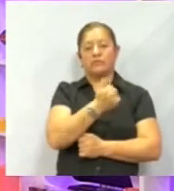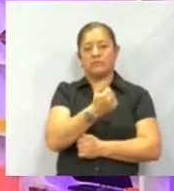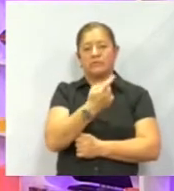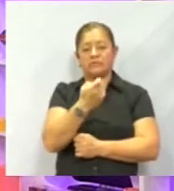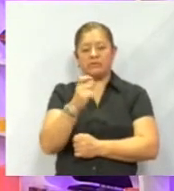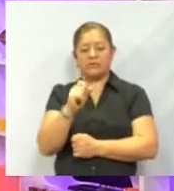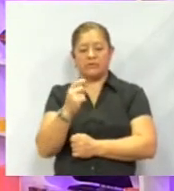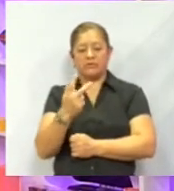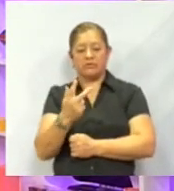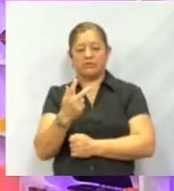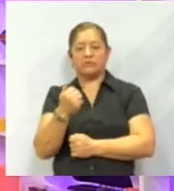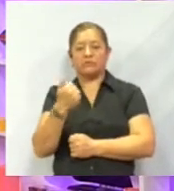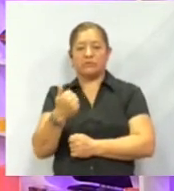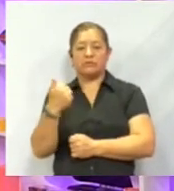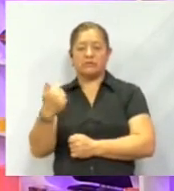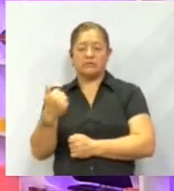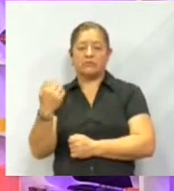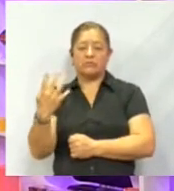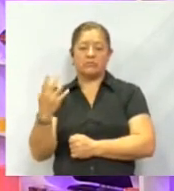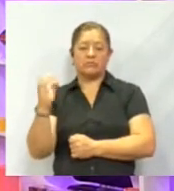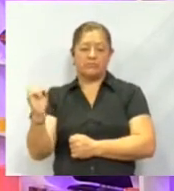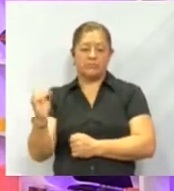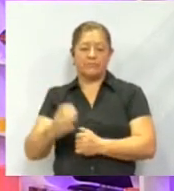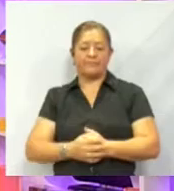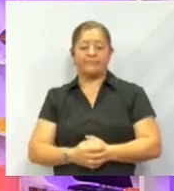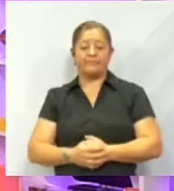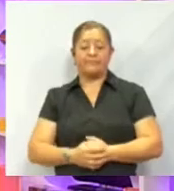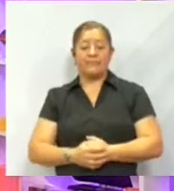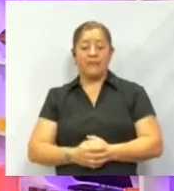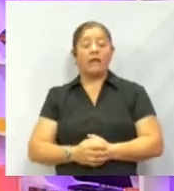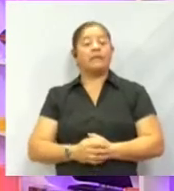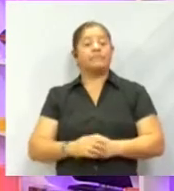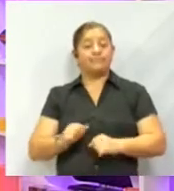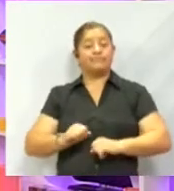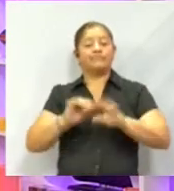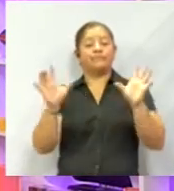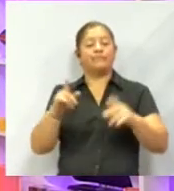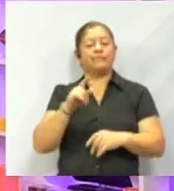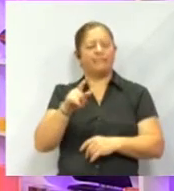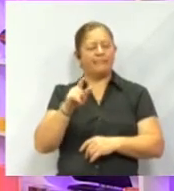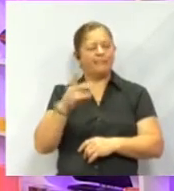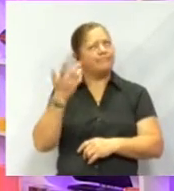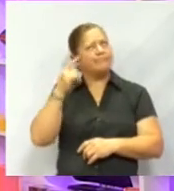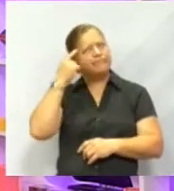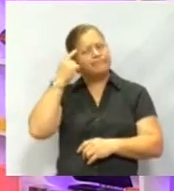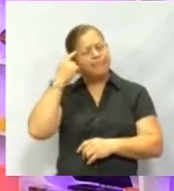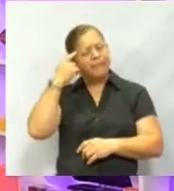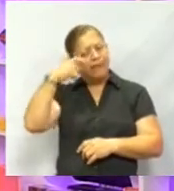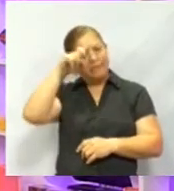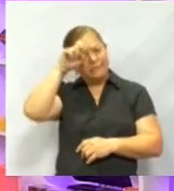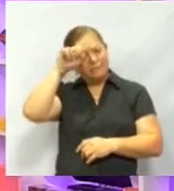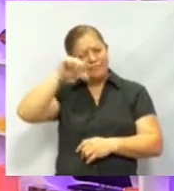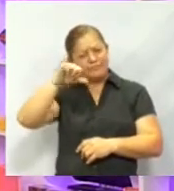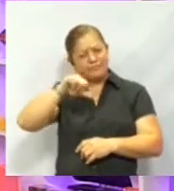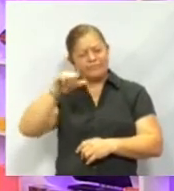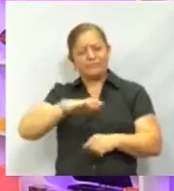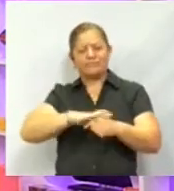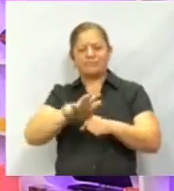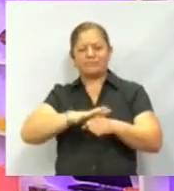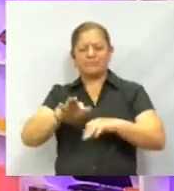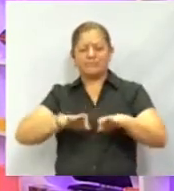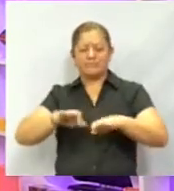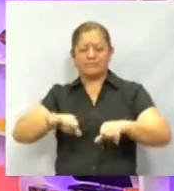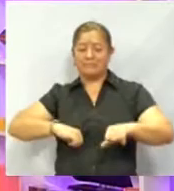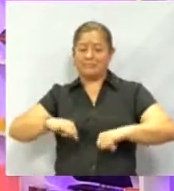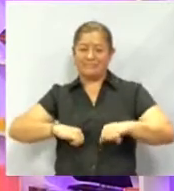-128-6640. Y seguramente te estarás preguntando, bueno, ¿cuál es la dinámica de hoy? ¿Quieres saber cuál es la dinámica? ¿Cuál